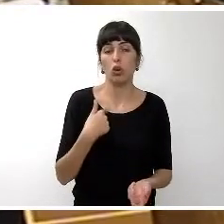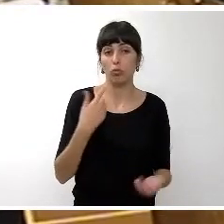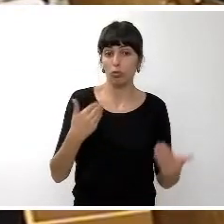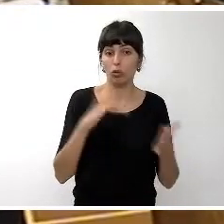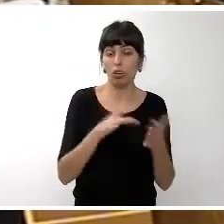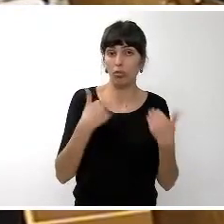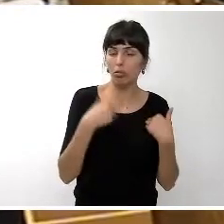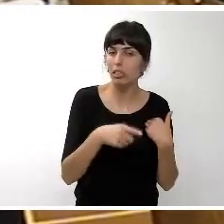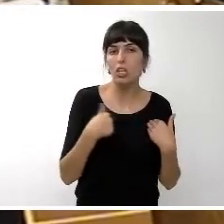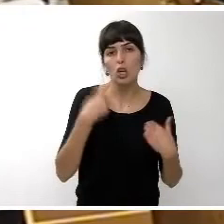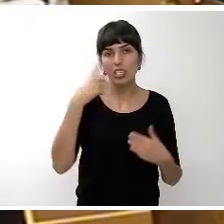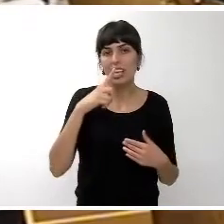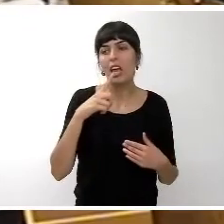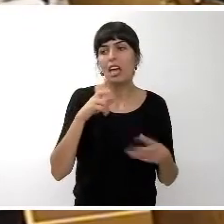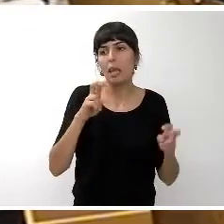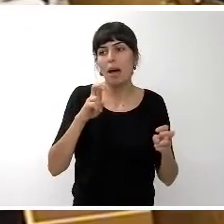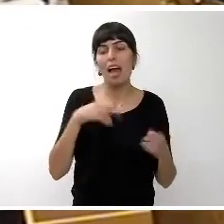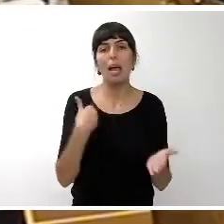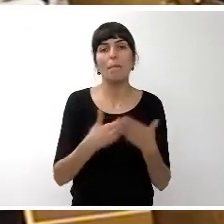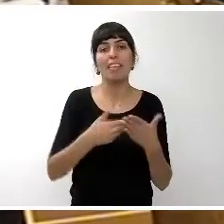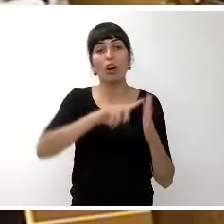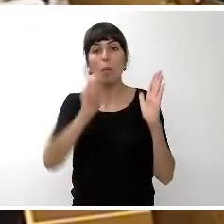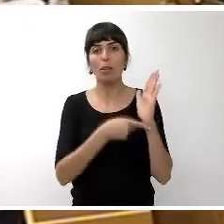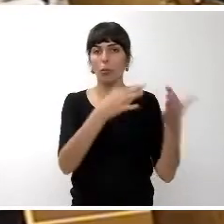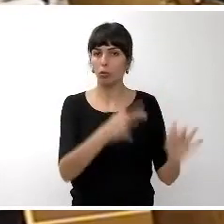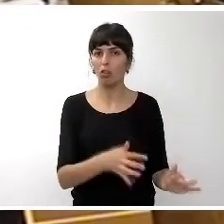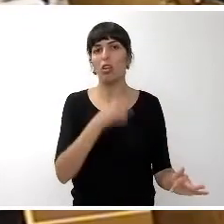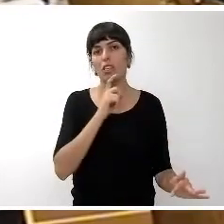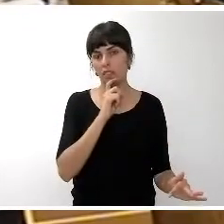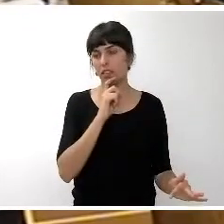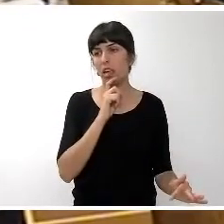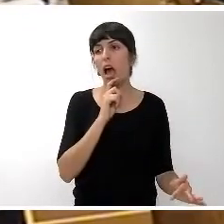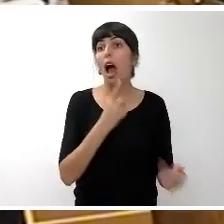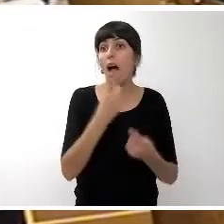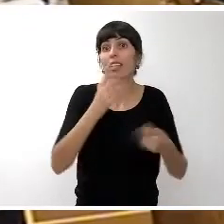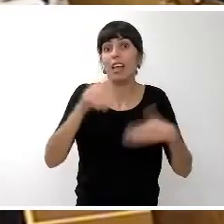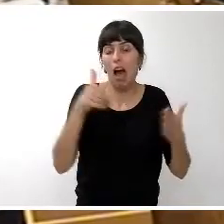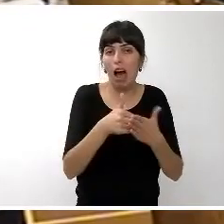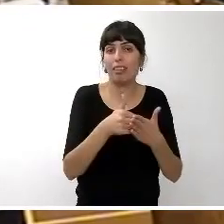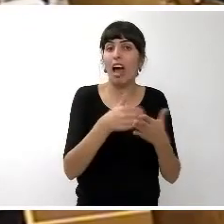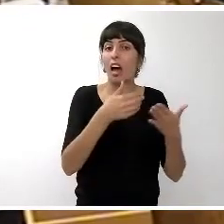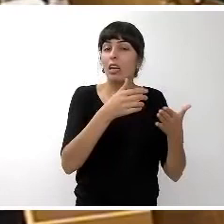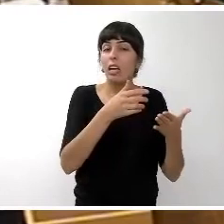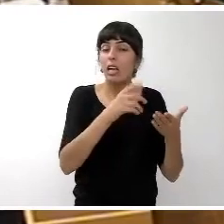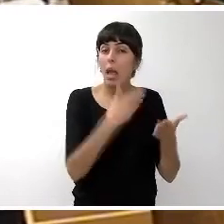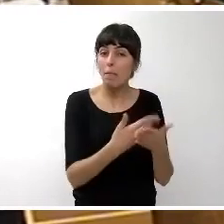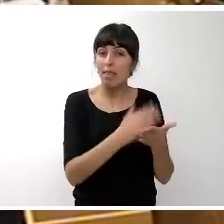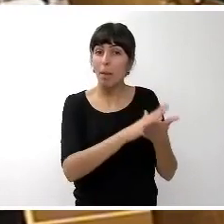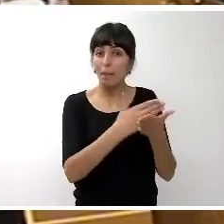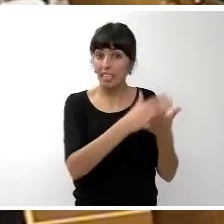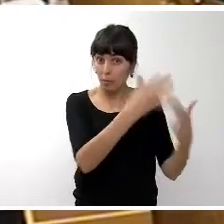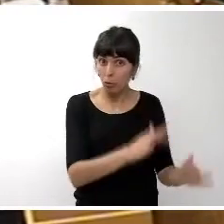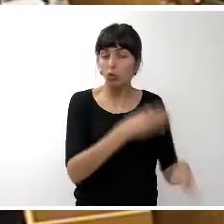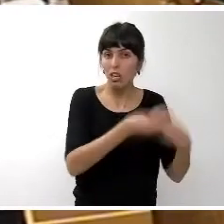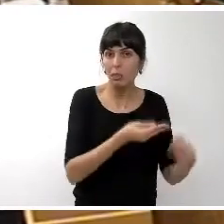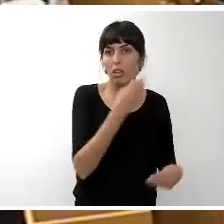es hacer una enmienda a la totalidad en el tiempo que se tiende incluso también hemos hecho enmiendas parciales y sé lo complejo que es hacer enmiendas parciales por lo